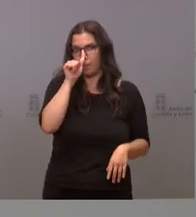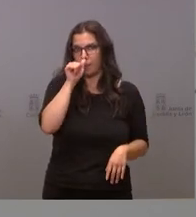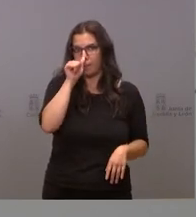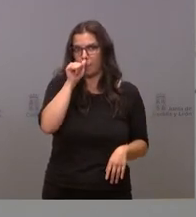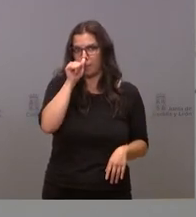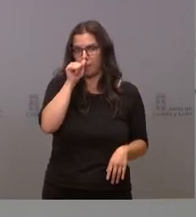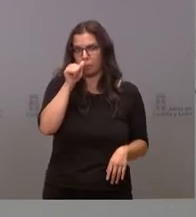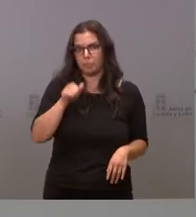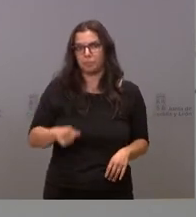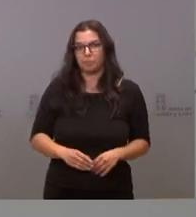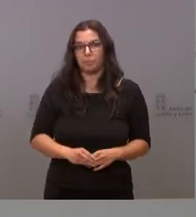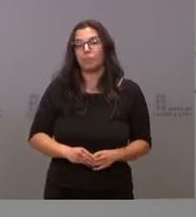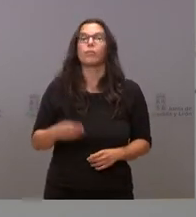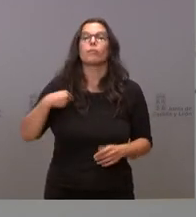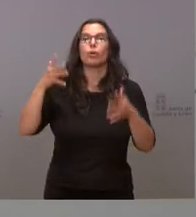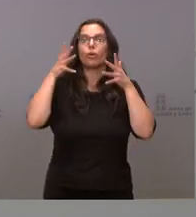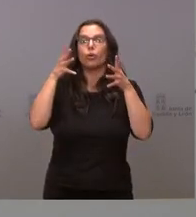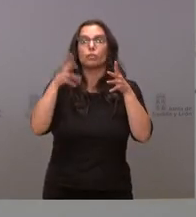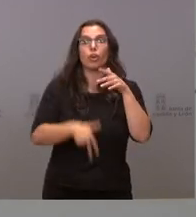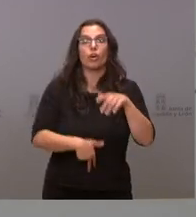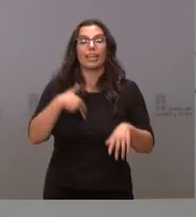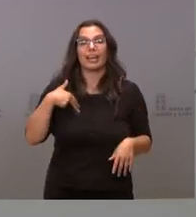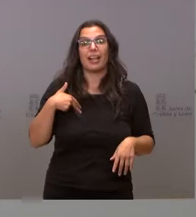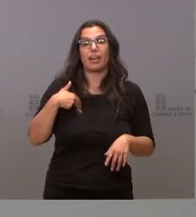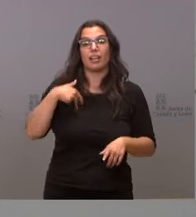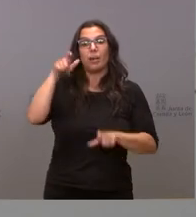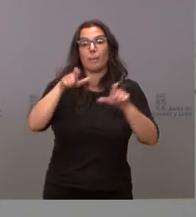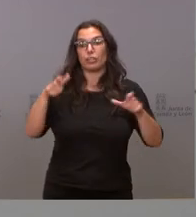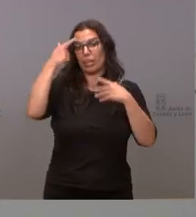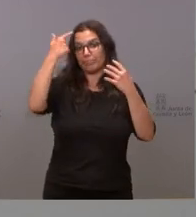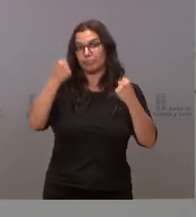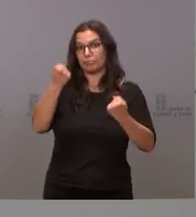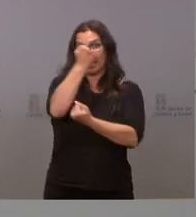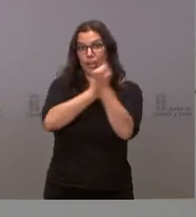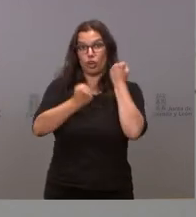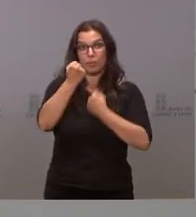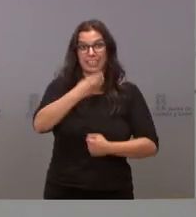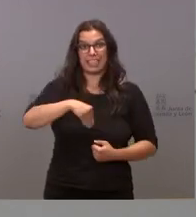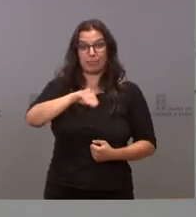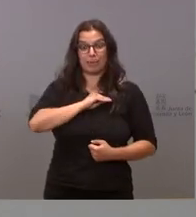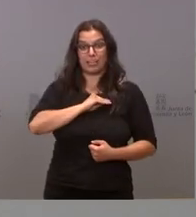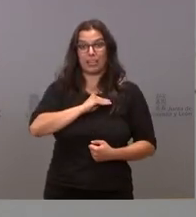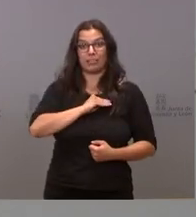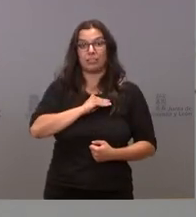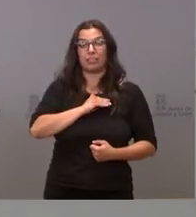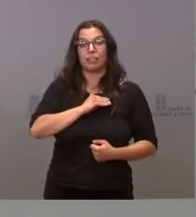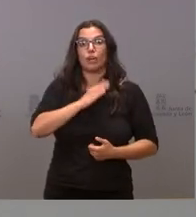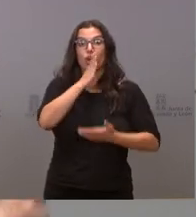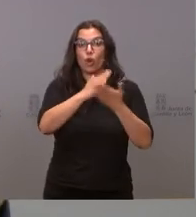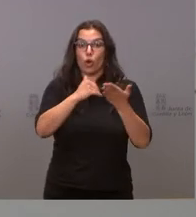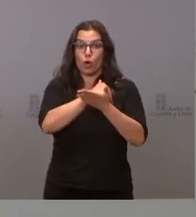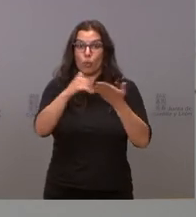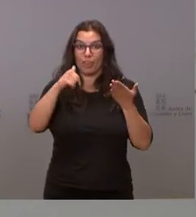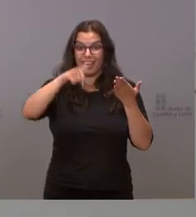según el Consejo General de Economistas de España, la comunidad de Castilla y León es la que tiene una